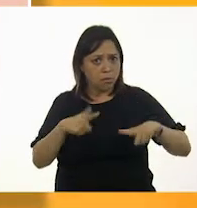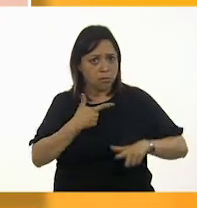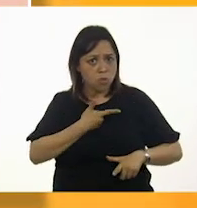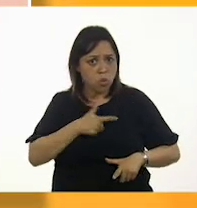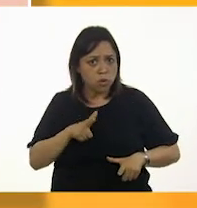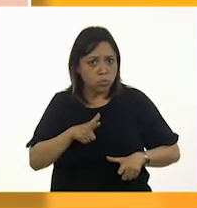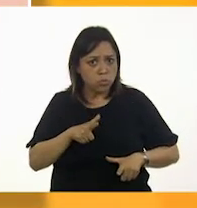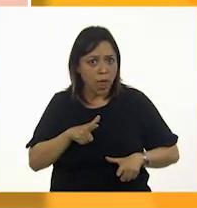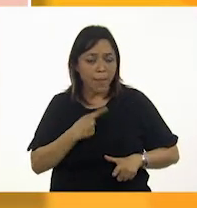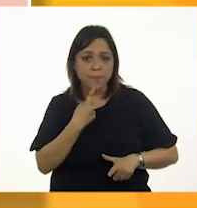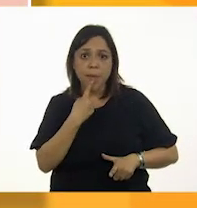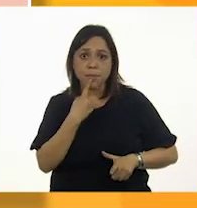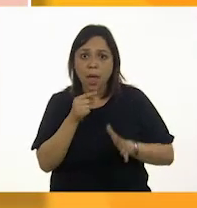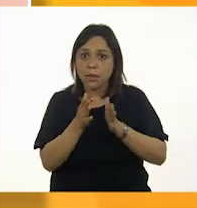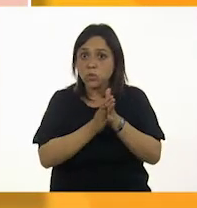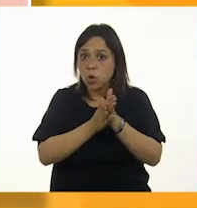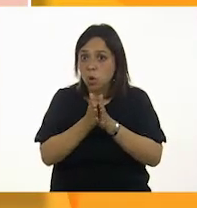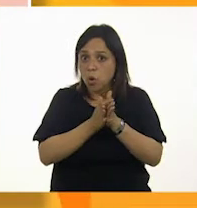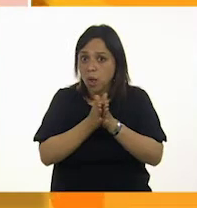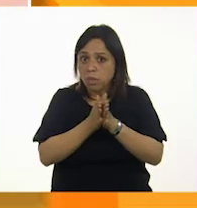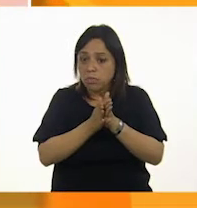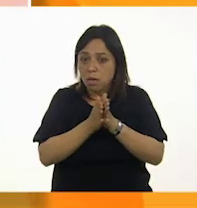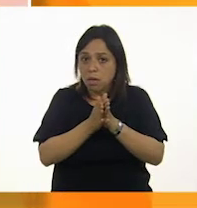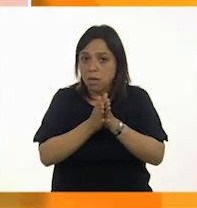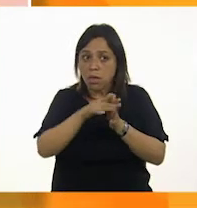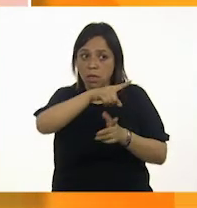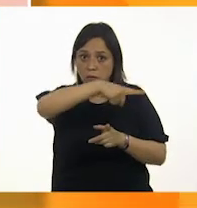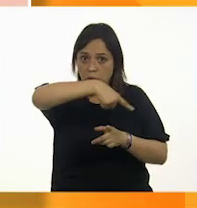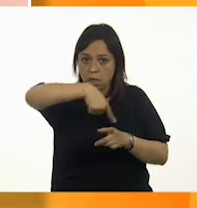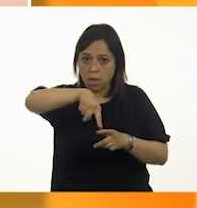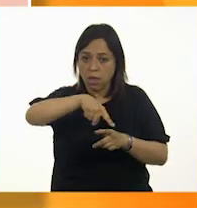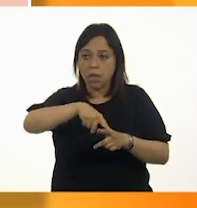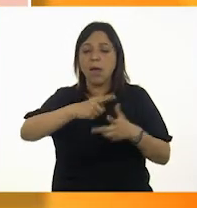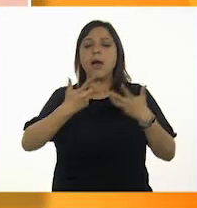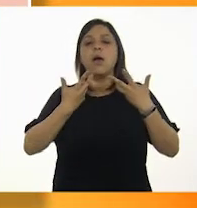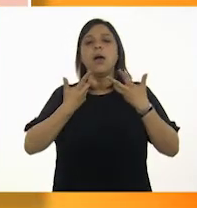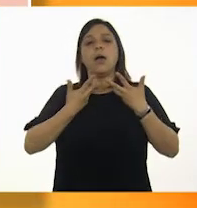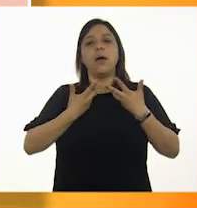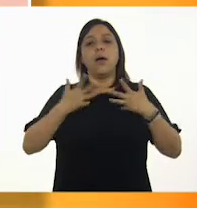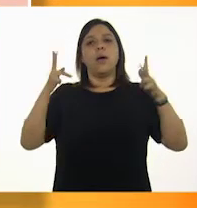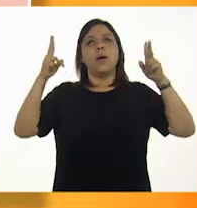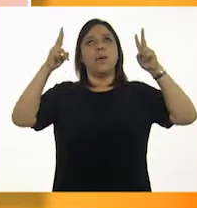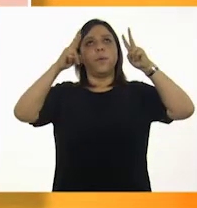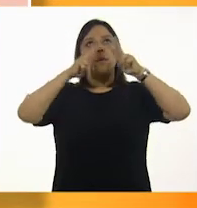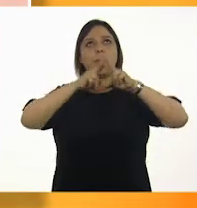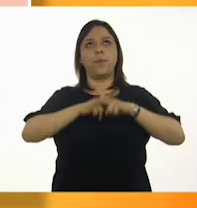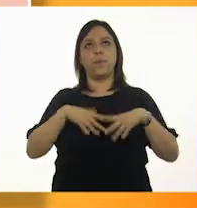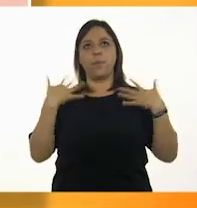chocolate? Los invitados suspiran con alivio y lucen un poco avergonzados.